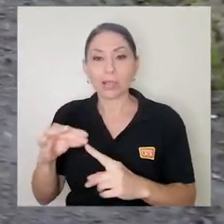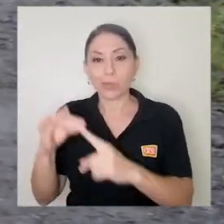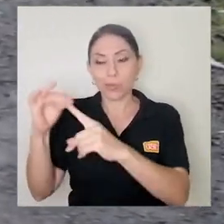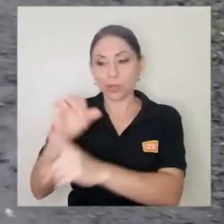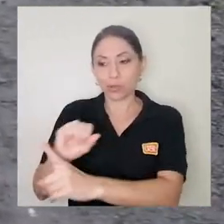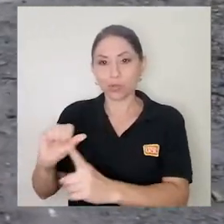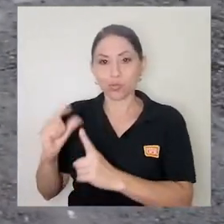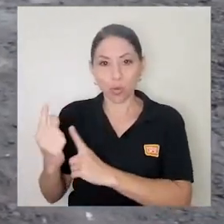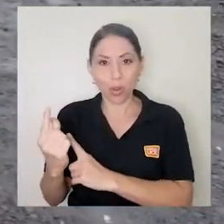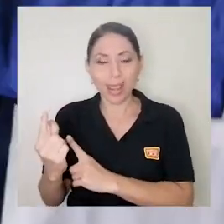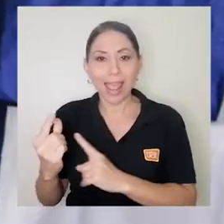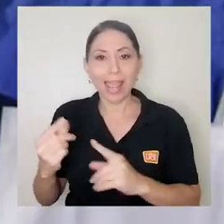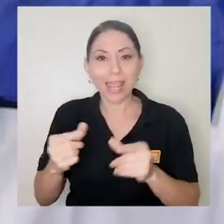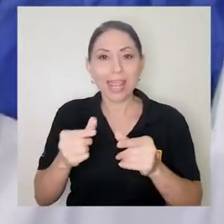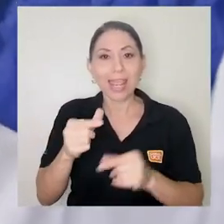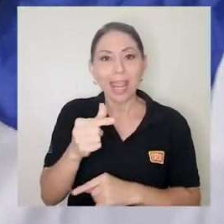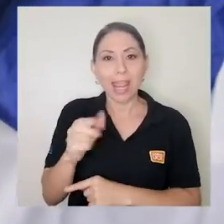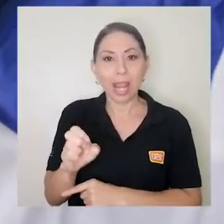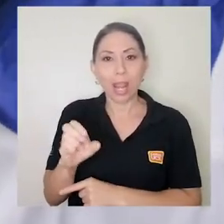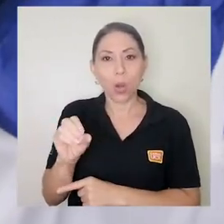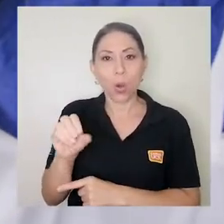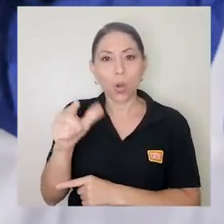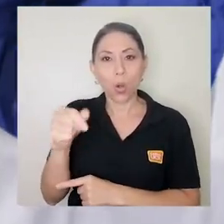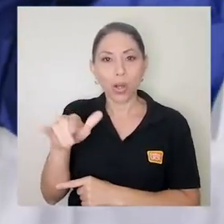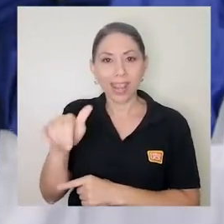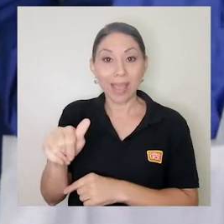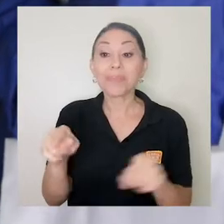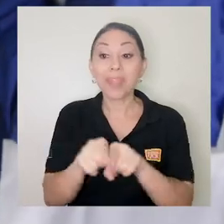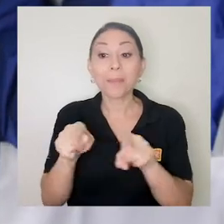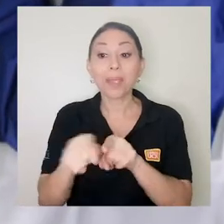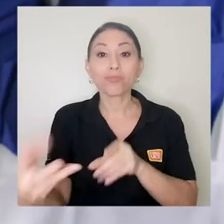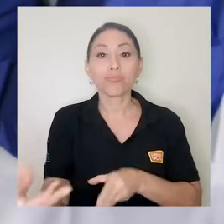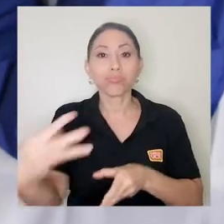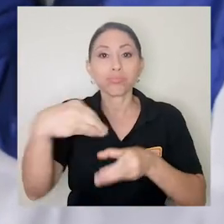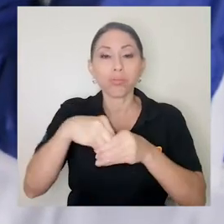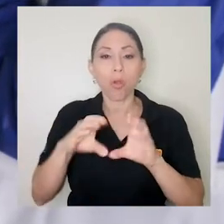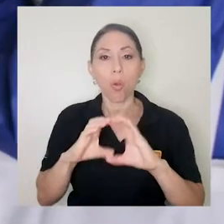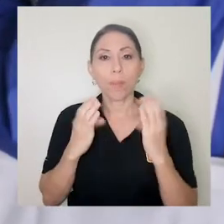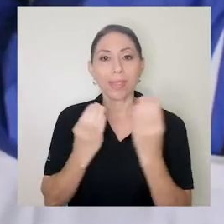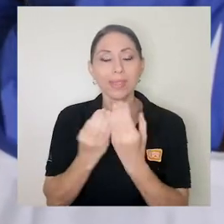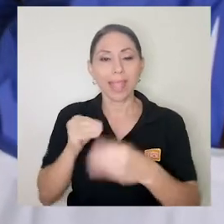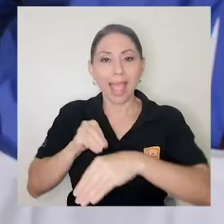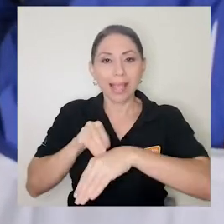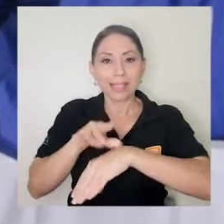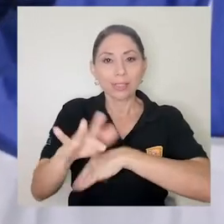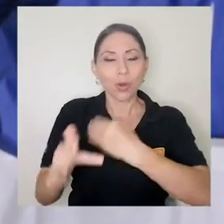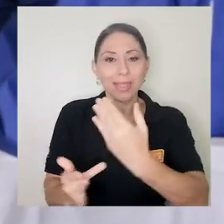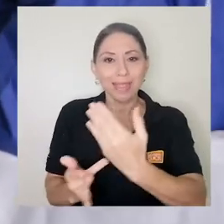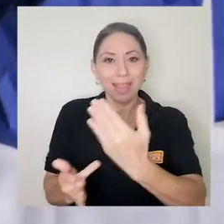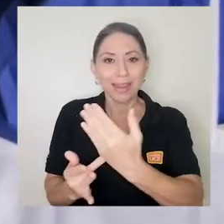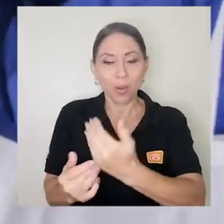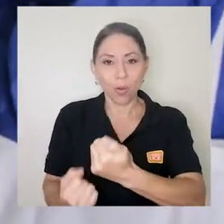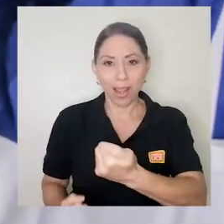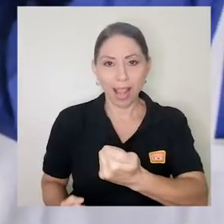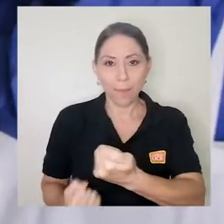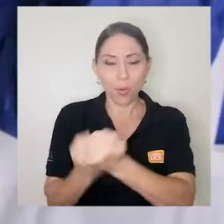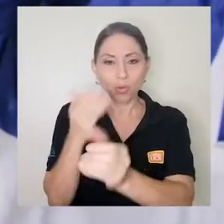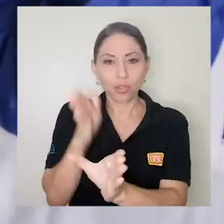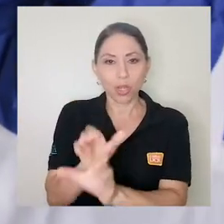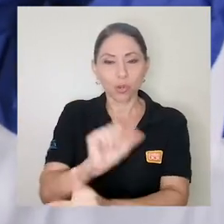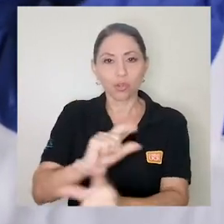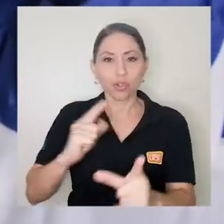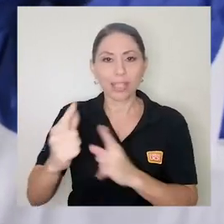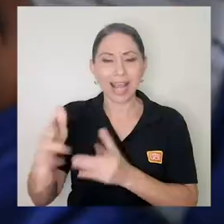sociología y geología. Además, forma parte del Comité Asesor Técnico en Apoyo Psicosocial en